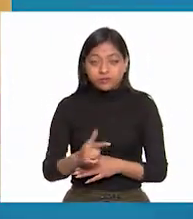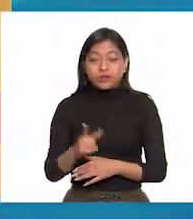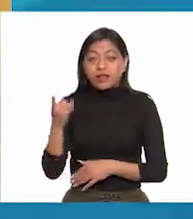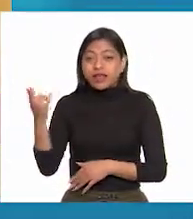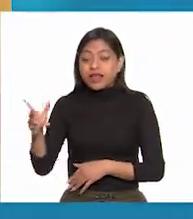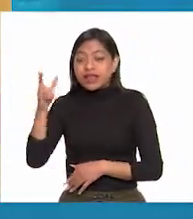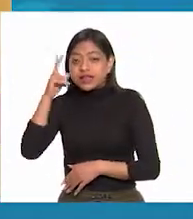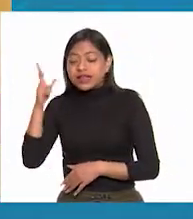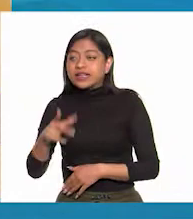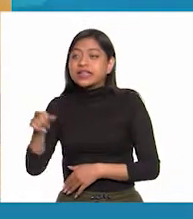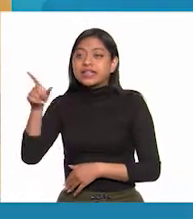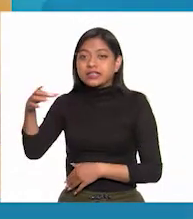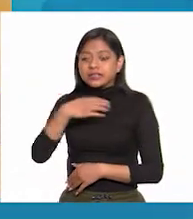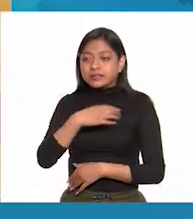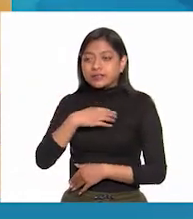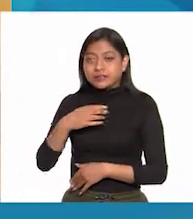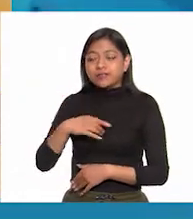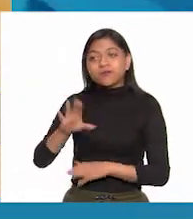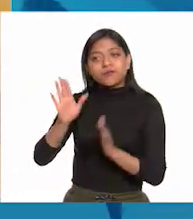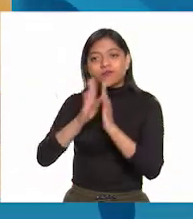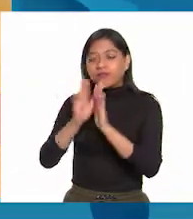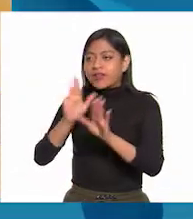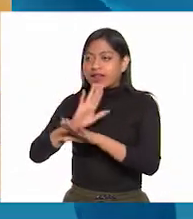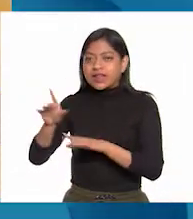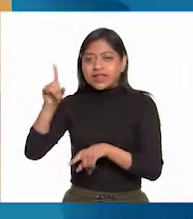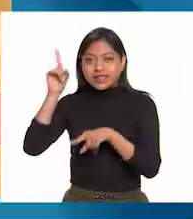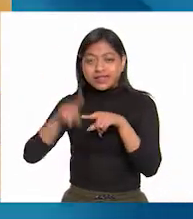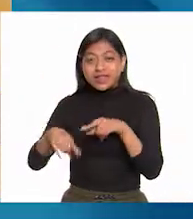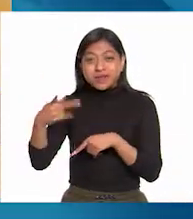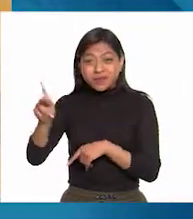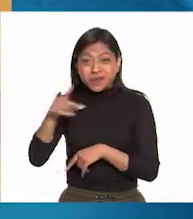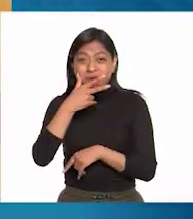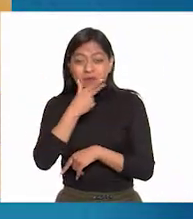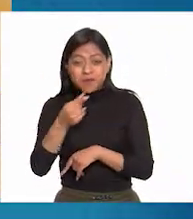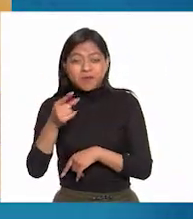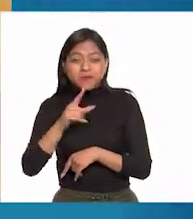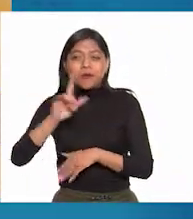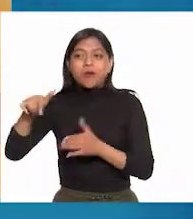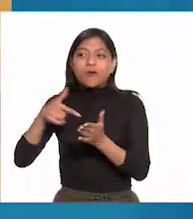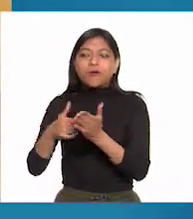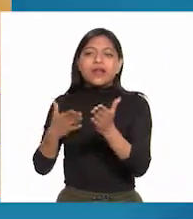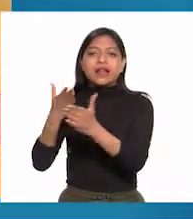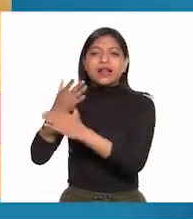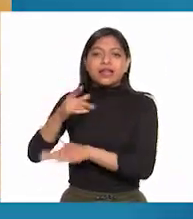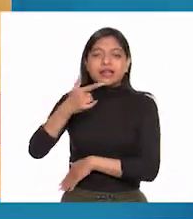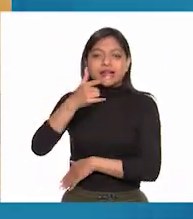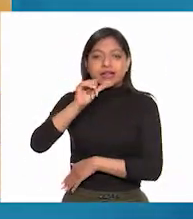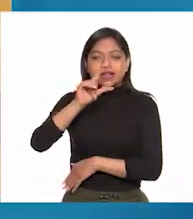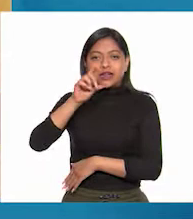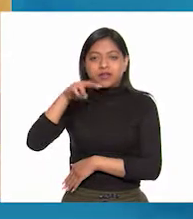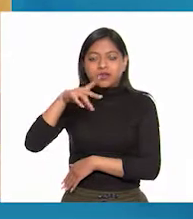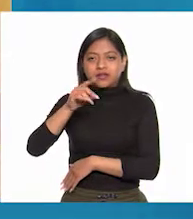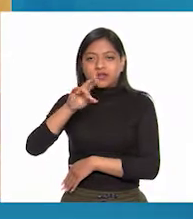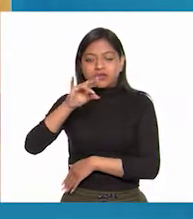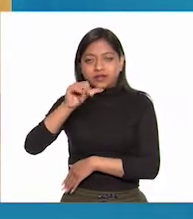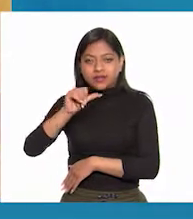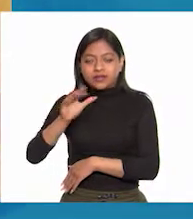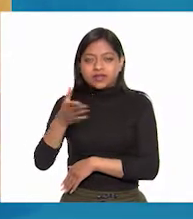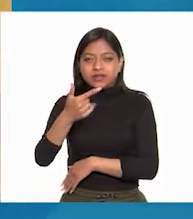Antonio Riaño rendirse. Pero éste se atrincheró en la alóndiga de Granaditas con los vecinos ricos.